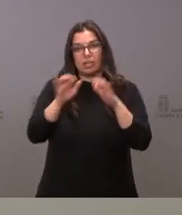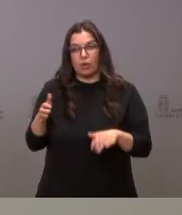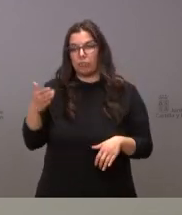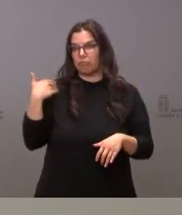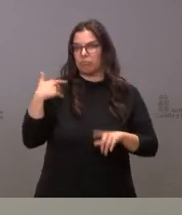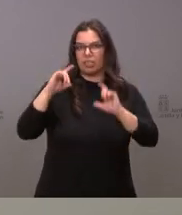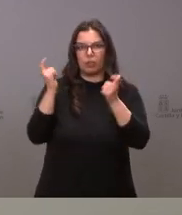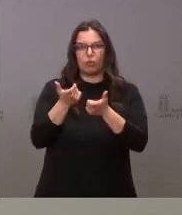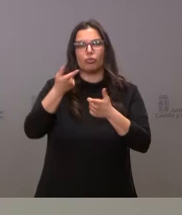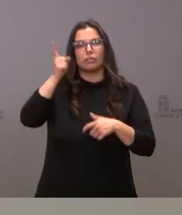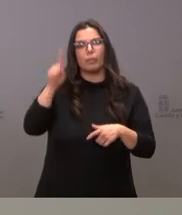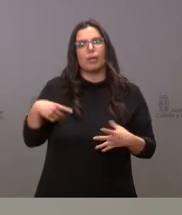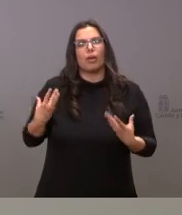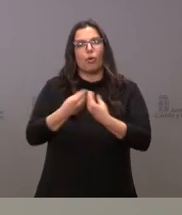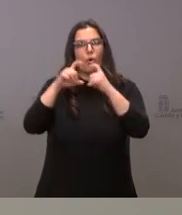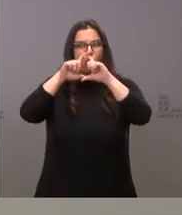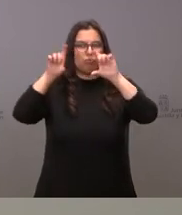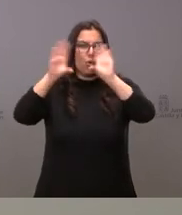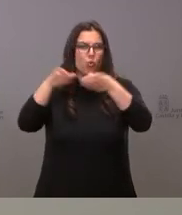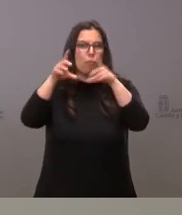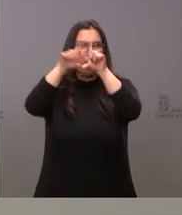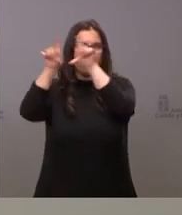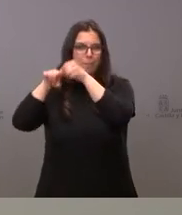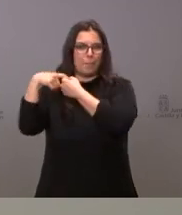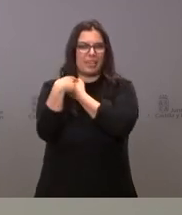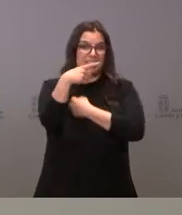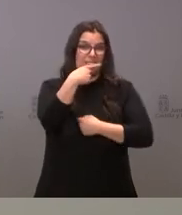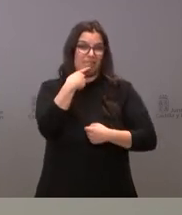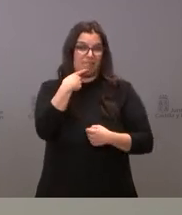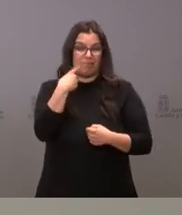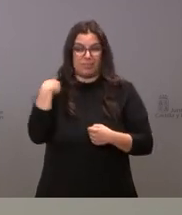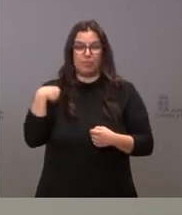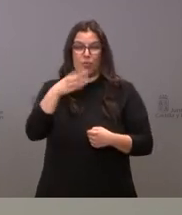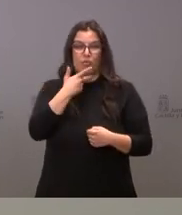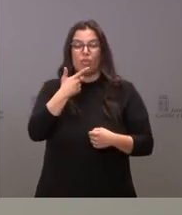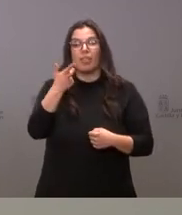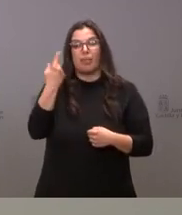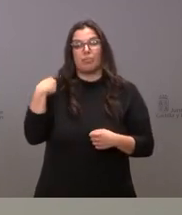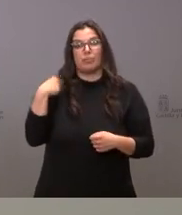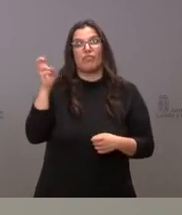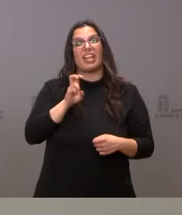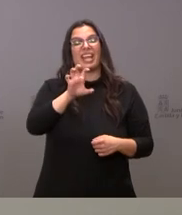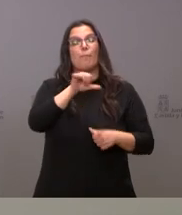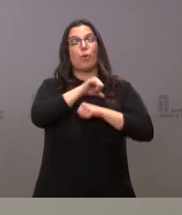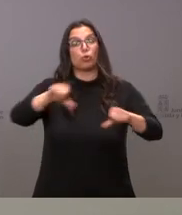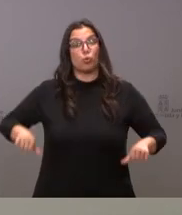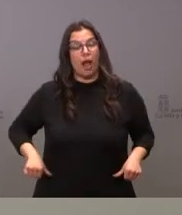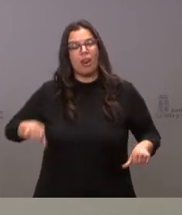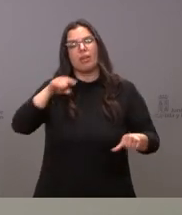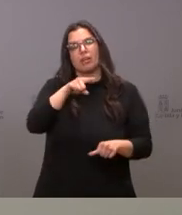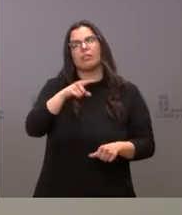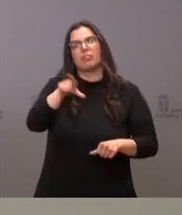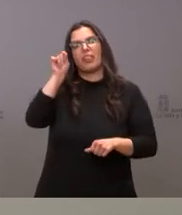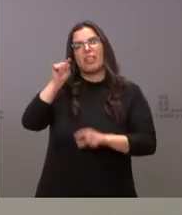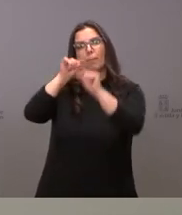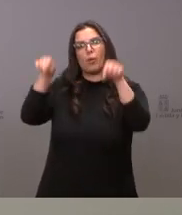reunión también con un grupo empresarial que usted señala y que conoce y que es de capital portugués pues ha decidido invertir en la provincia